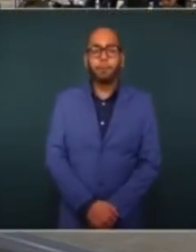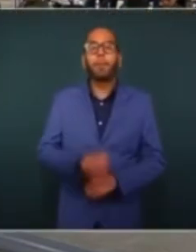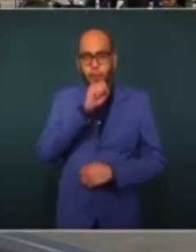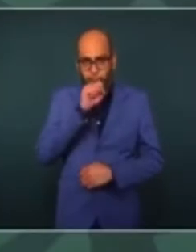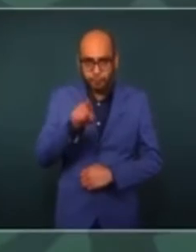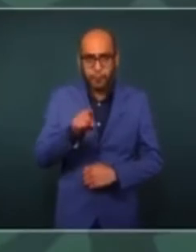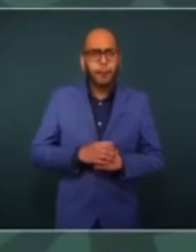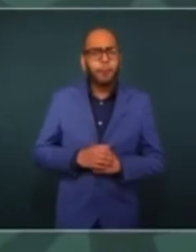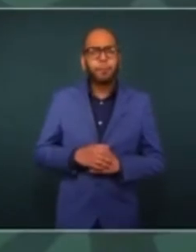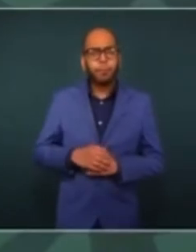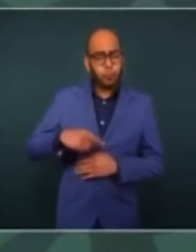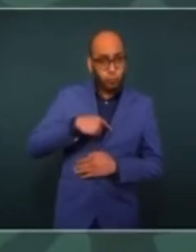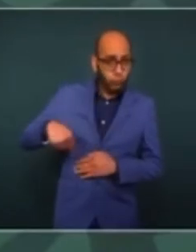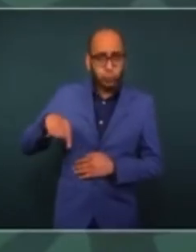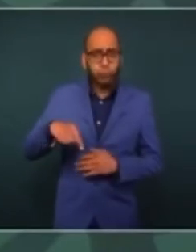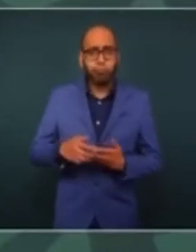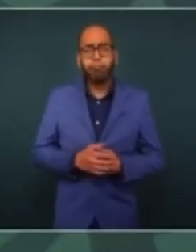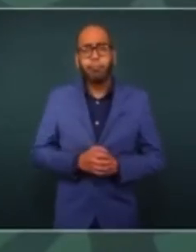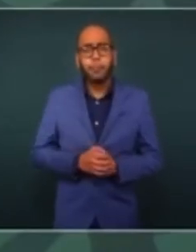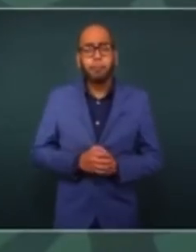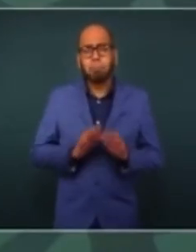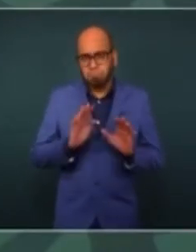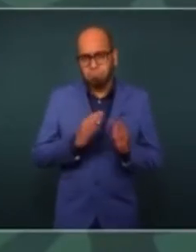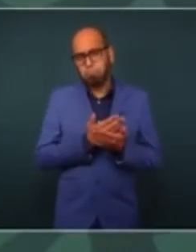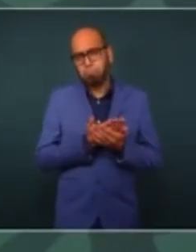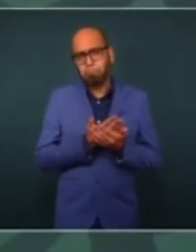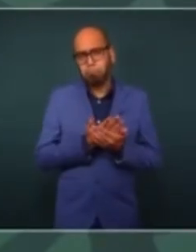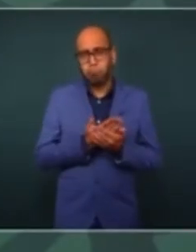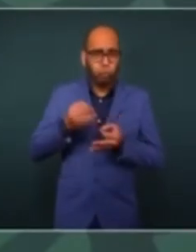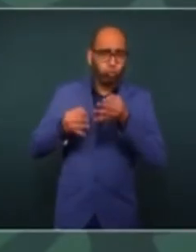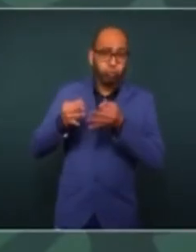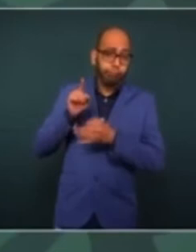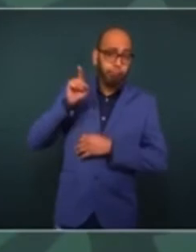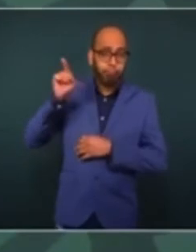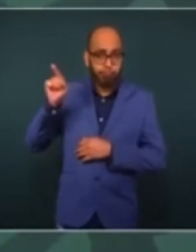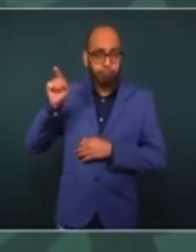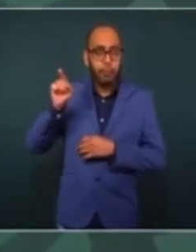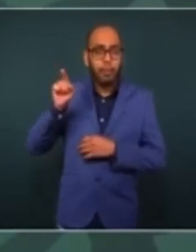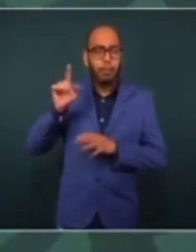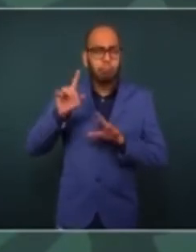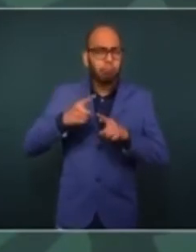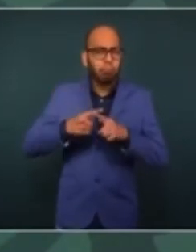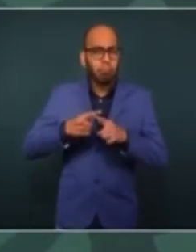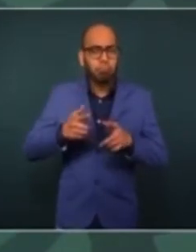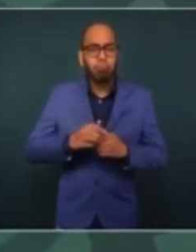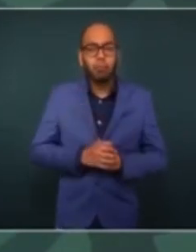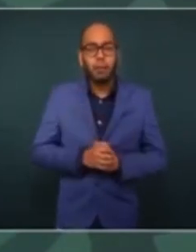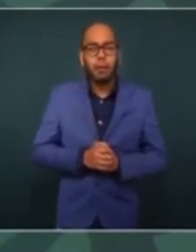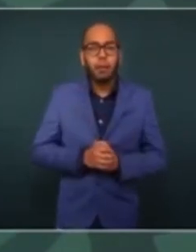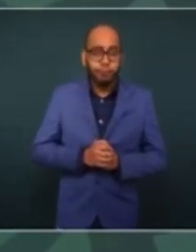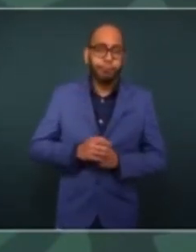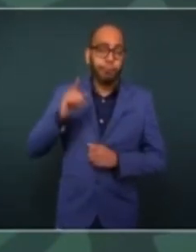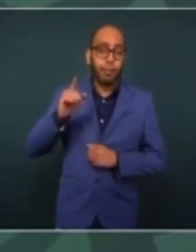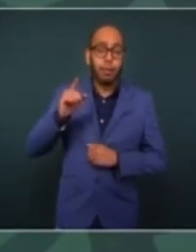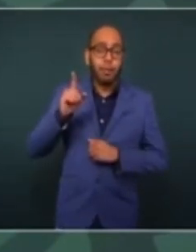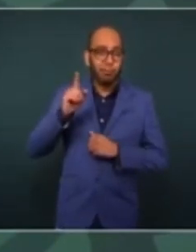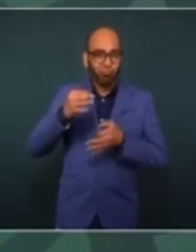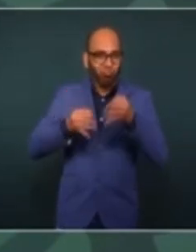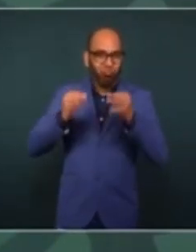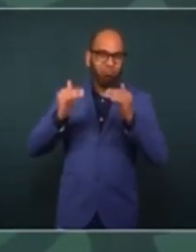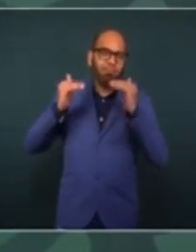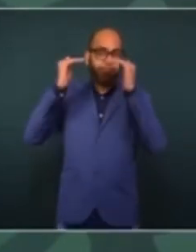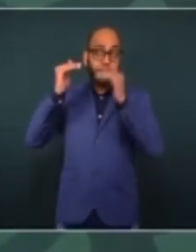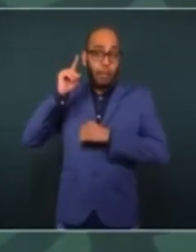vamos a esperar que la instancia judicial, en este caso la Suprema Corte de Justicia,